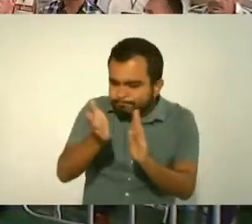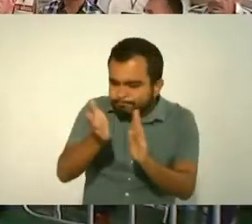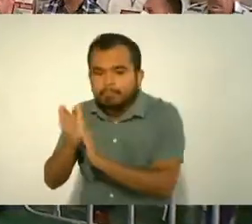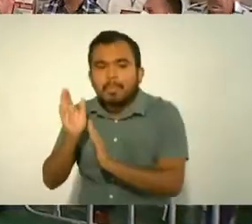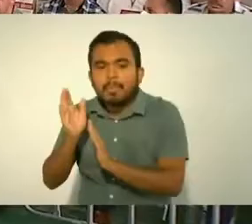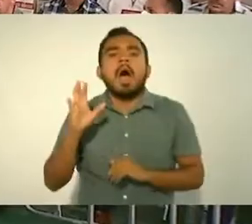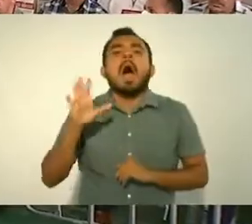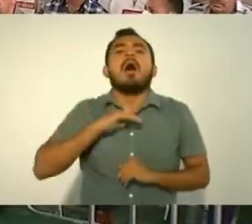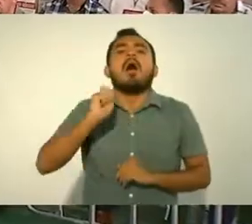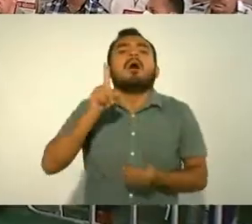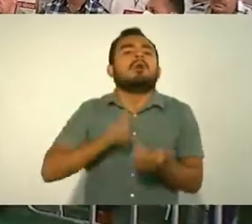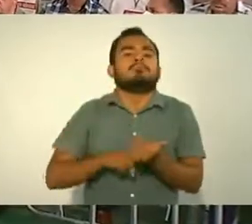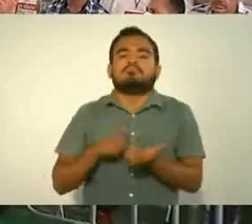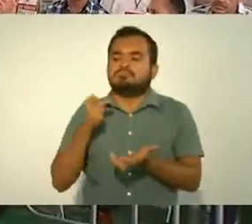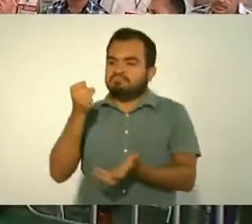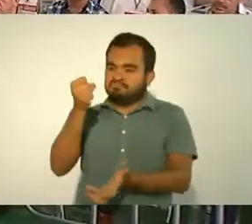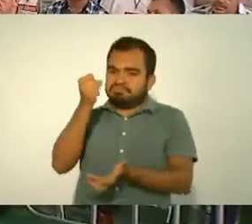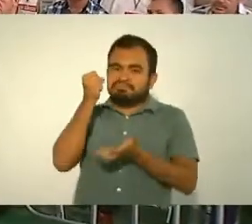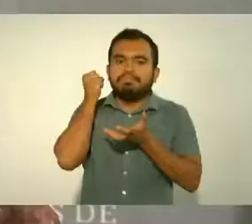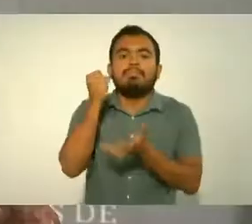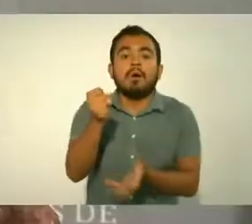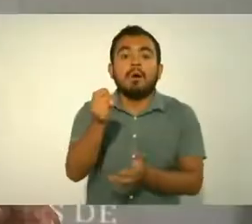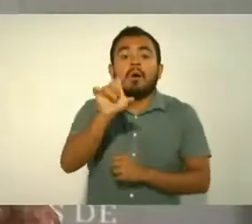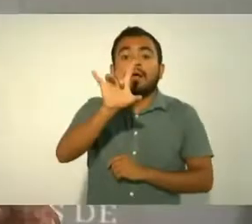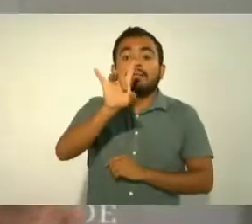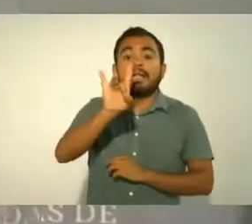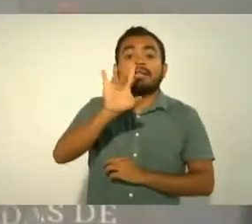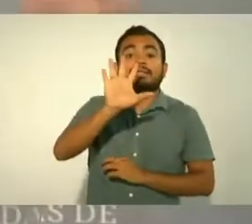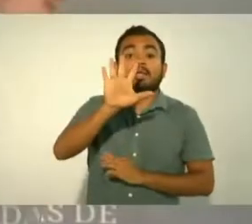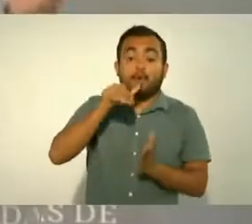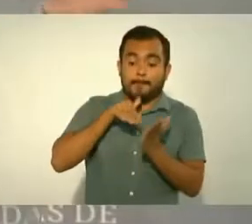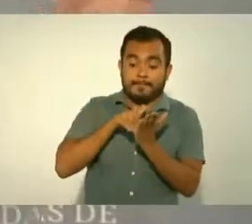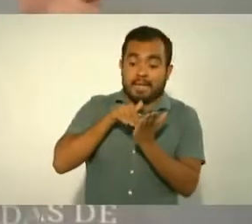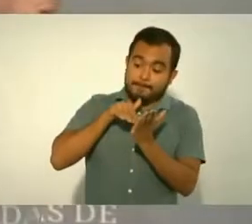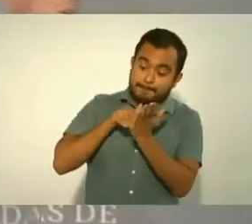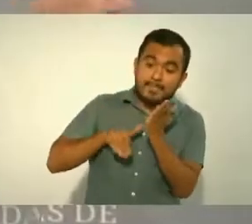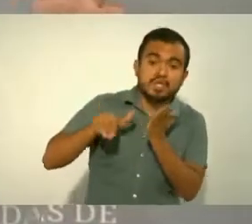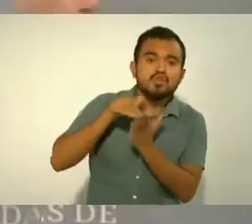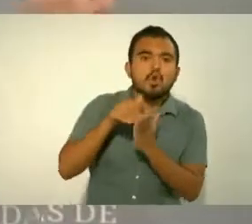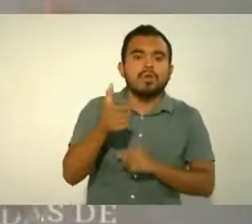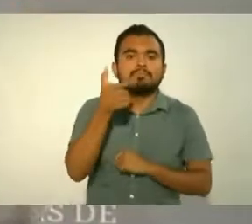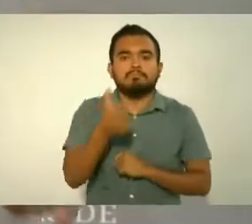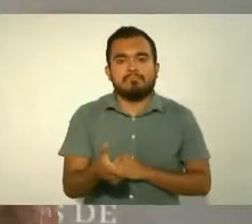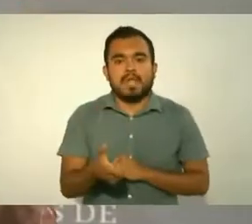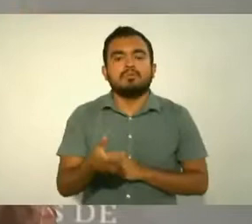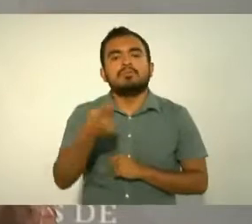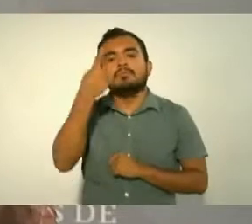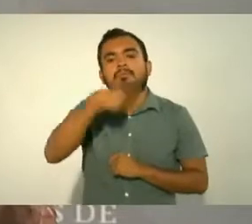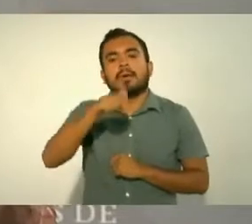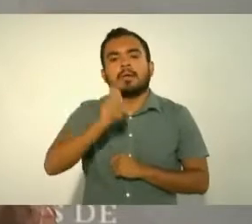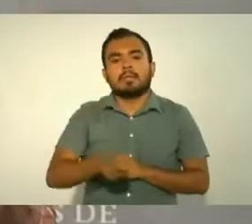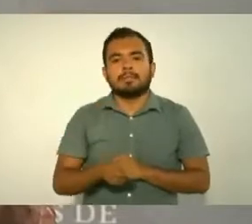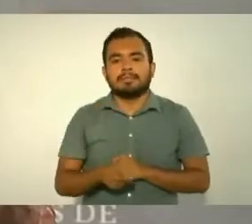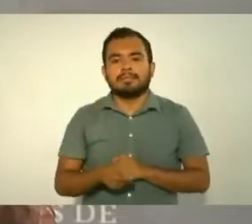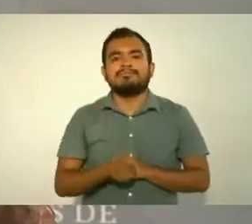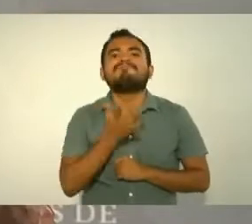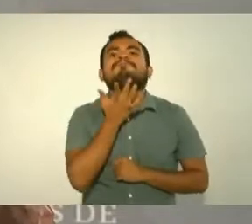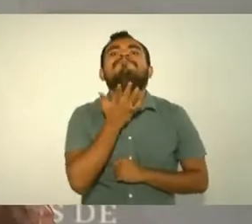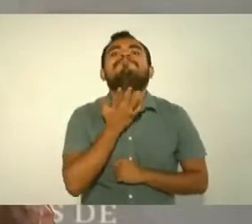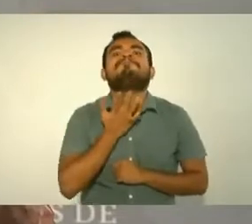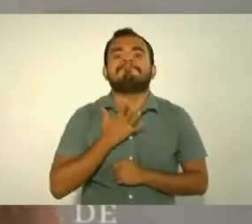35 mil millones de pesos para mejorar esas seis refinerías